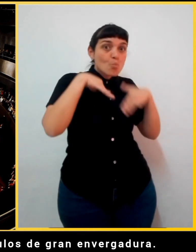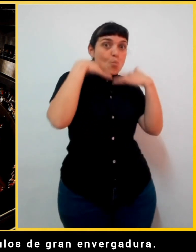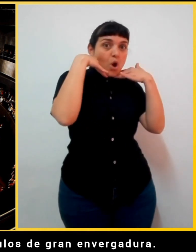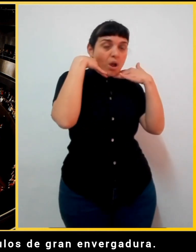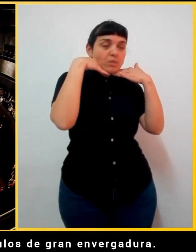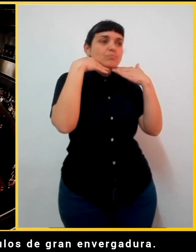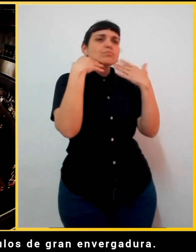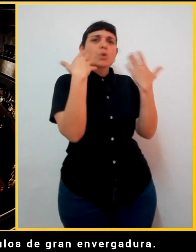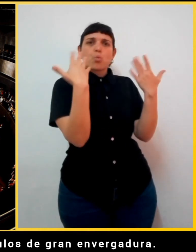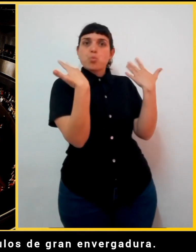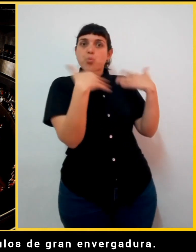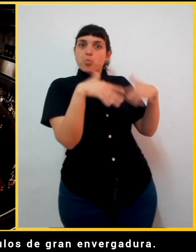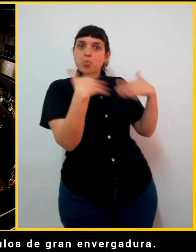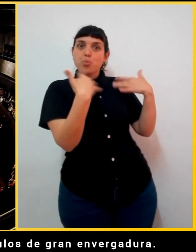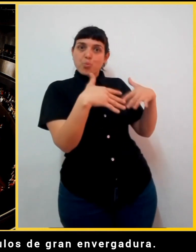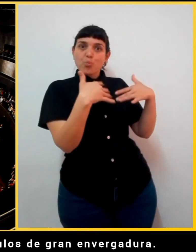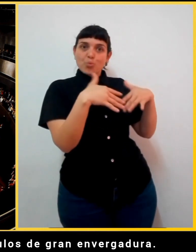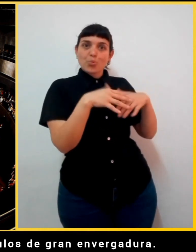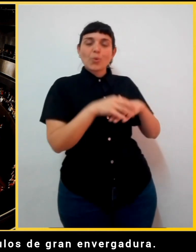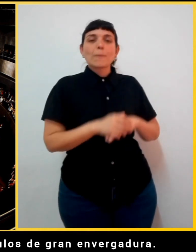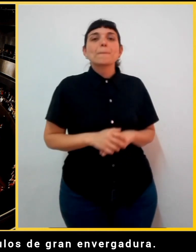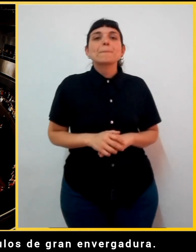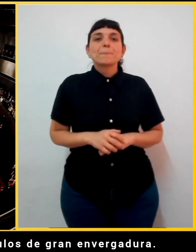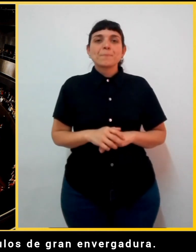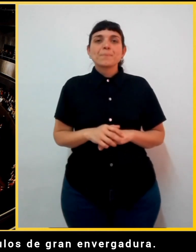espectáculos de gran envergadura.